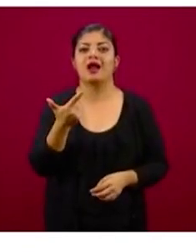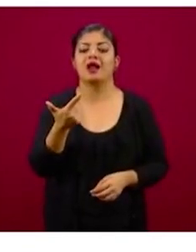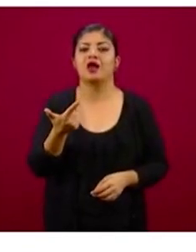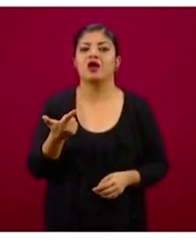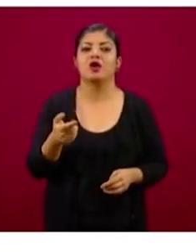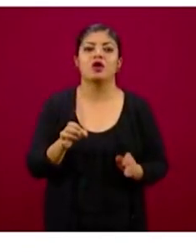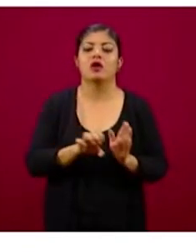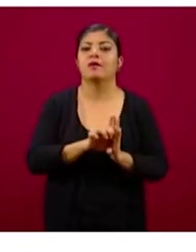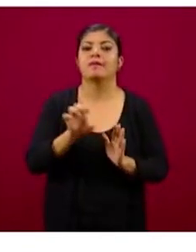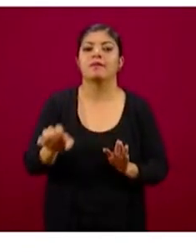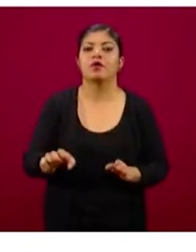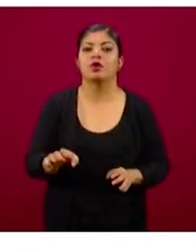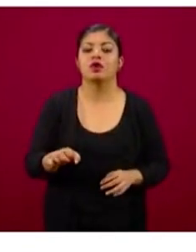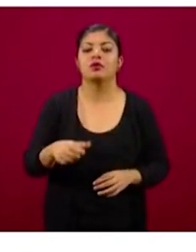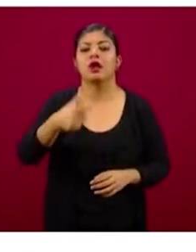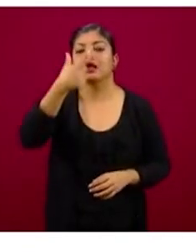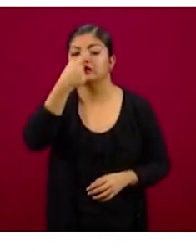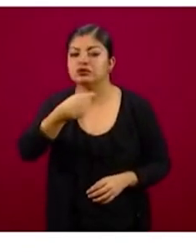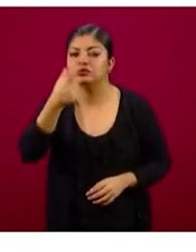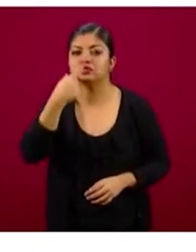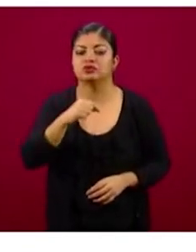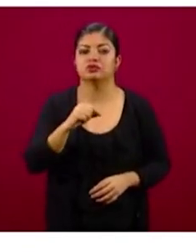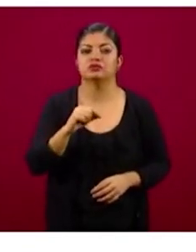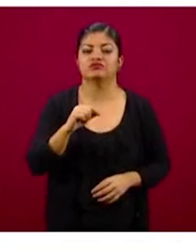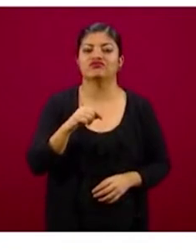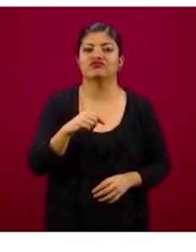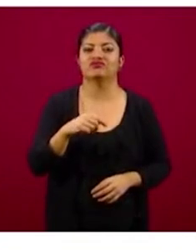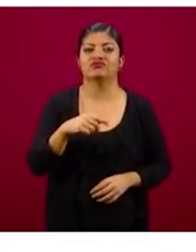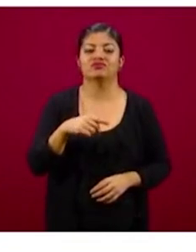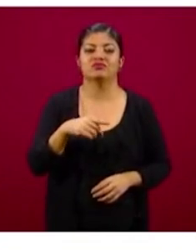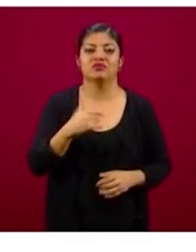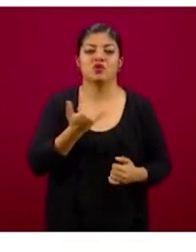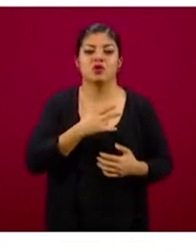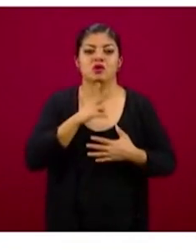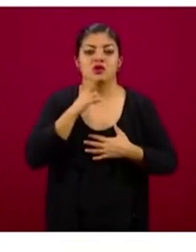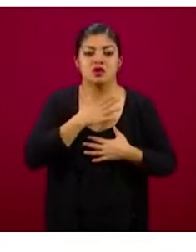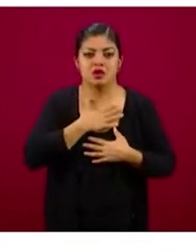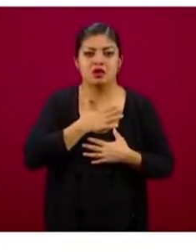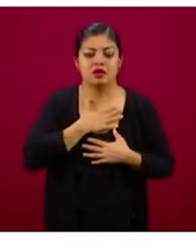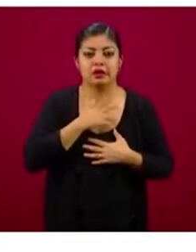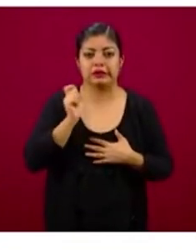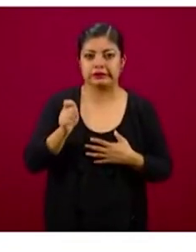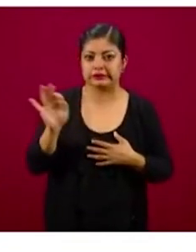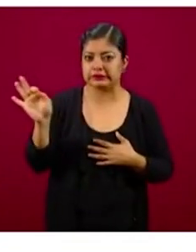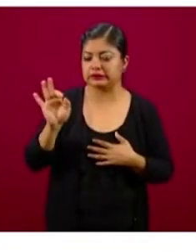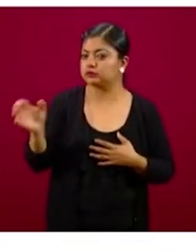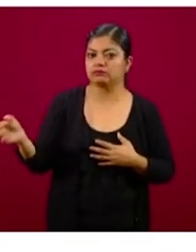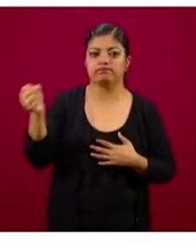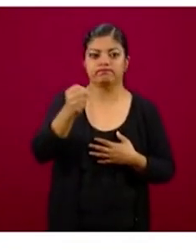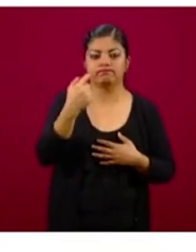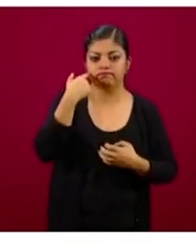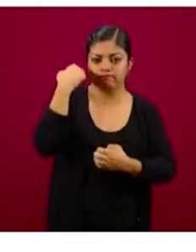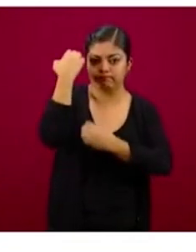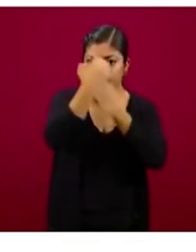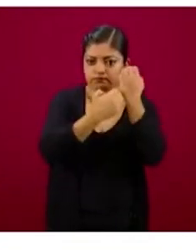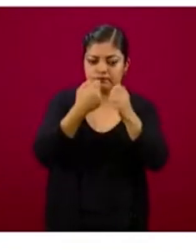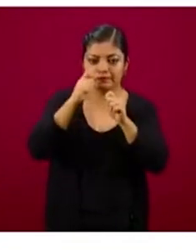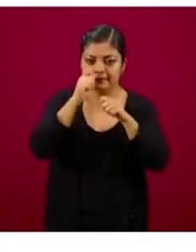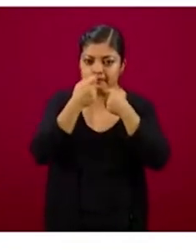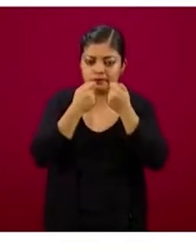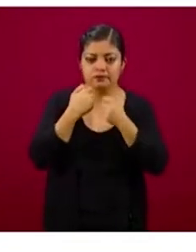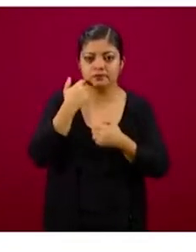puede encontrarse en un catarro, en una gripa fuerte, las personas son clasificadas como casos sospechosos e ingresan a protocolo de estudio.